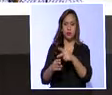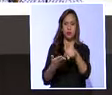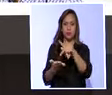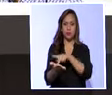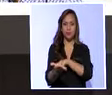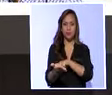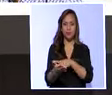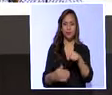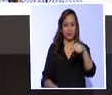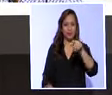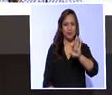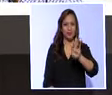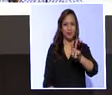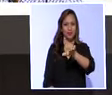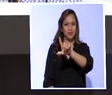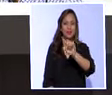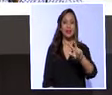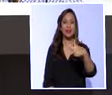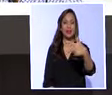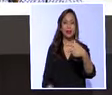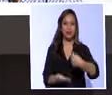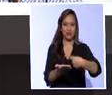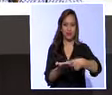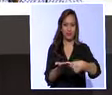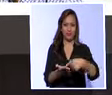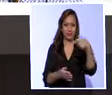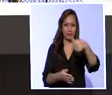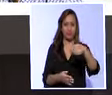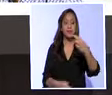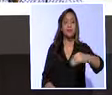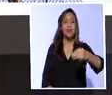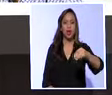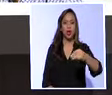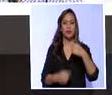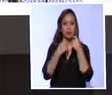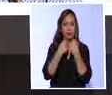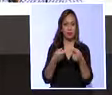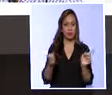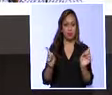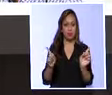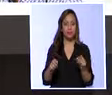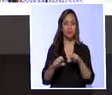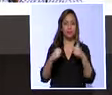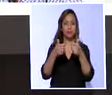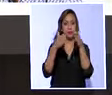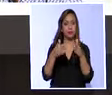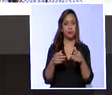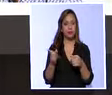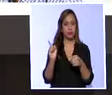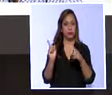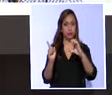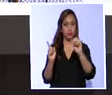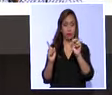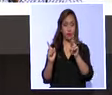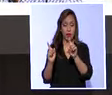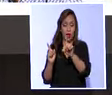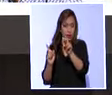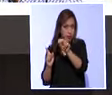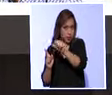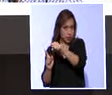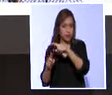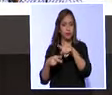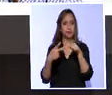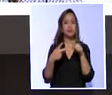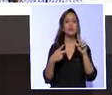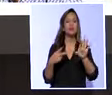programa de los medios legislativos Tercer Debate emitido este miércoles. Los asambleístas Juan Cárdenas de la Alianza País y